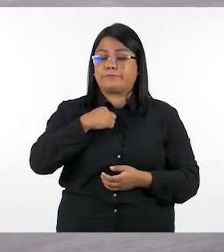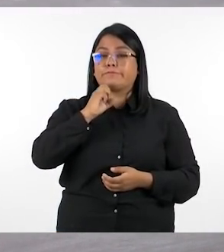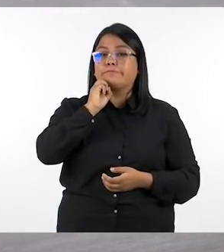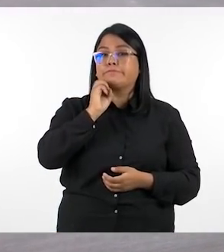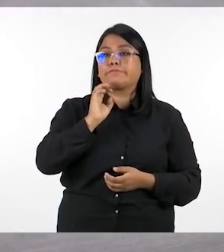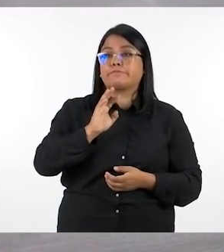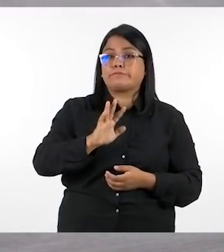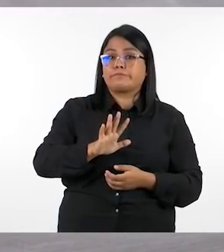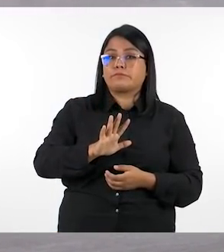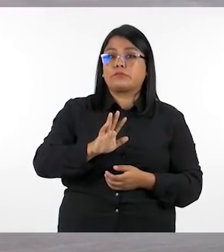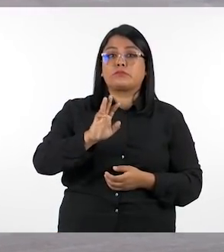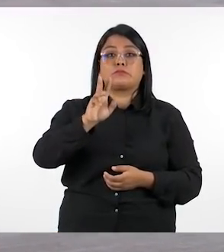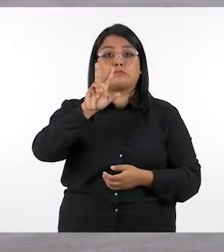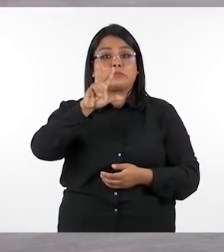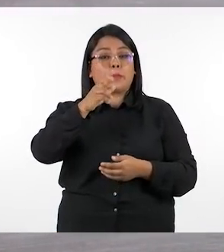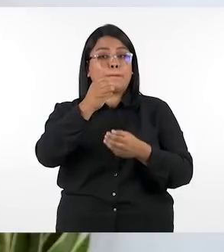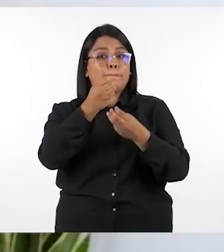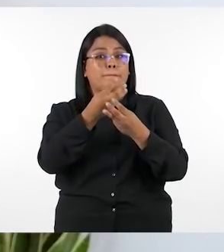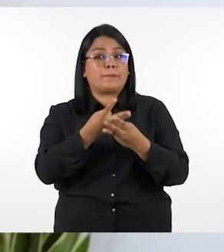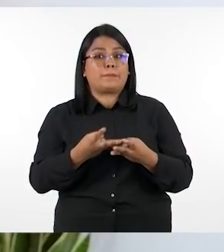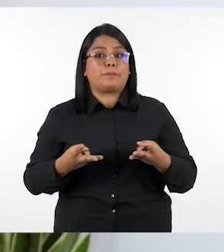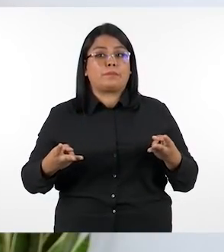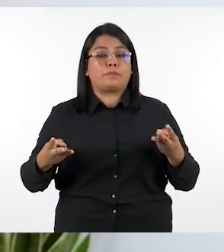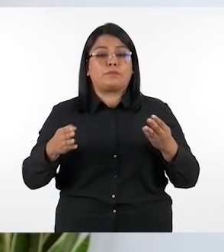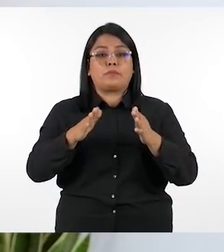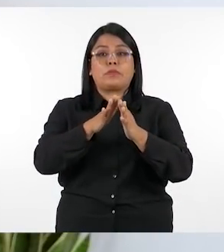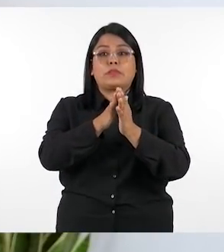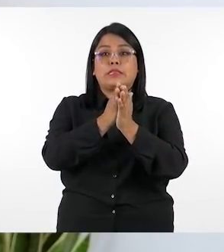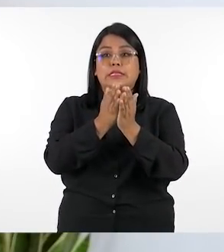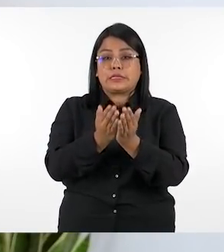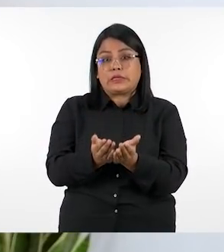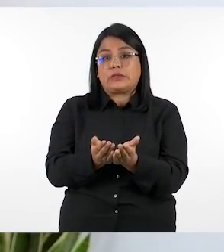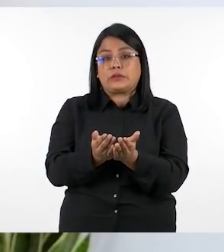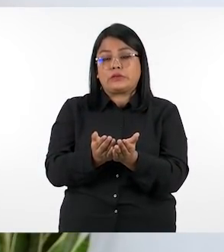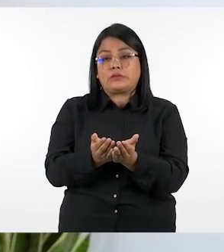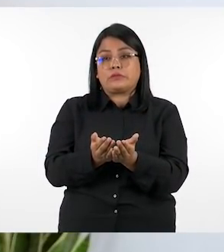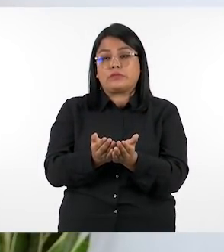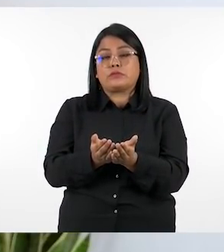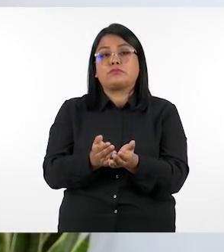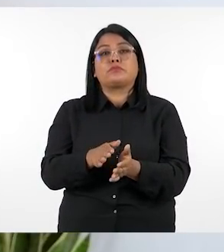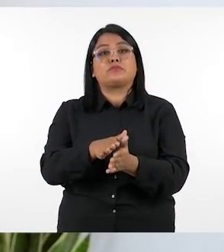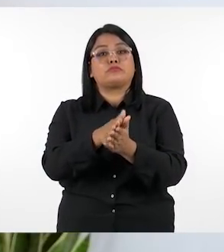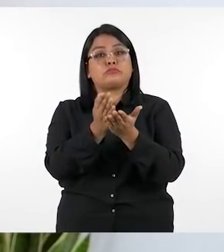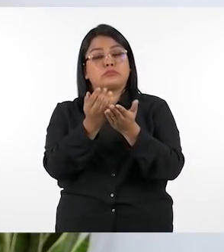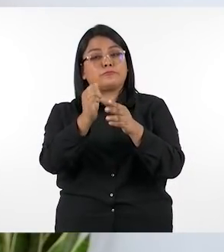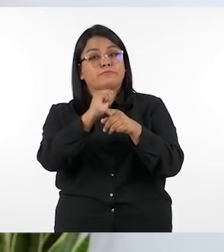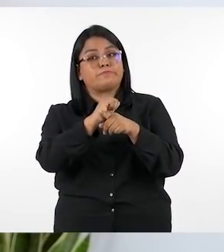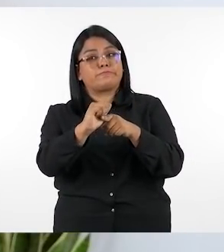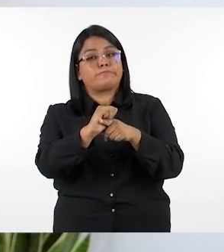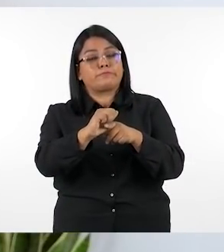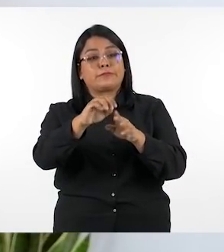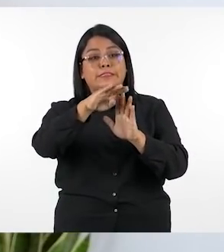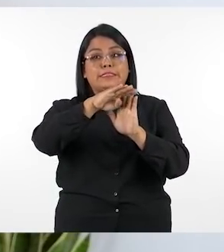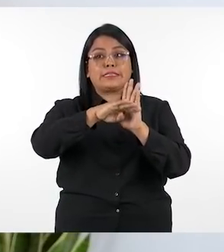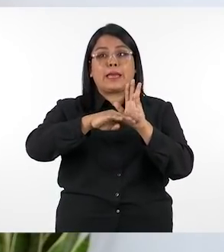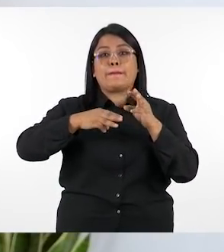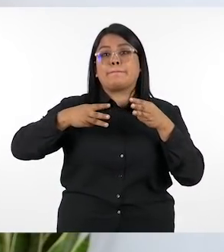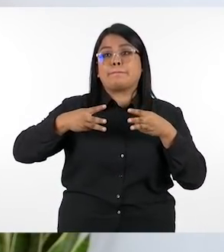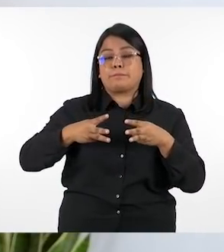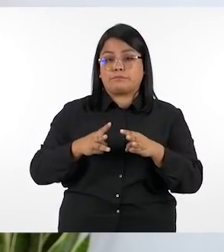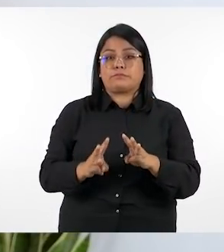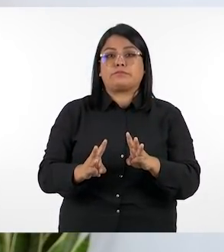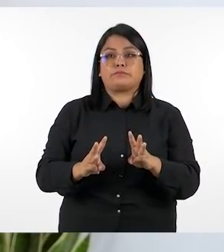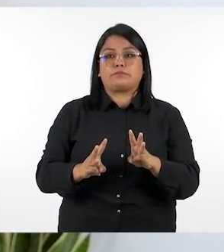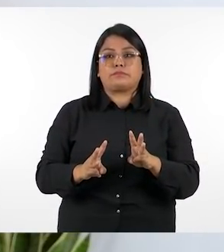mira te cuento tenemos tres tipos de materiales libro de texto cuaderno de ejercicios y guía